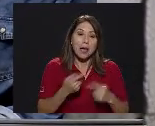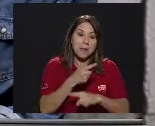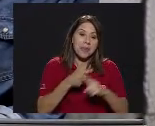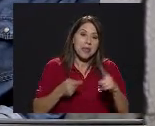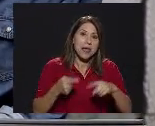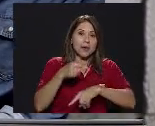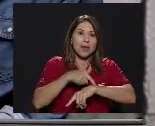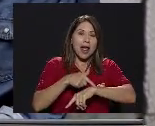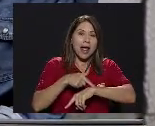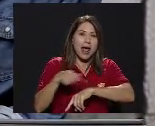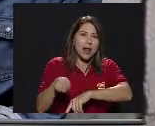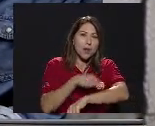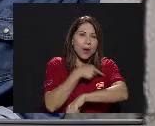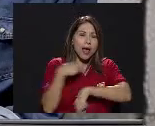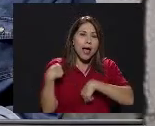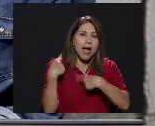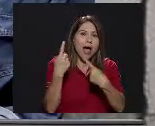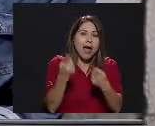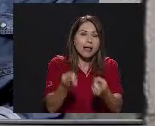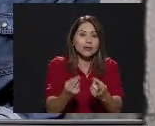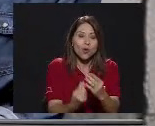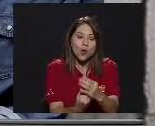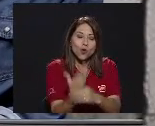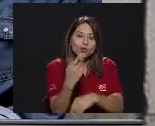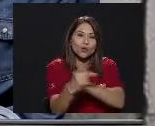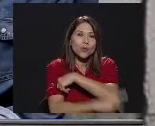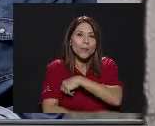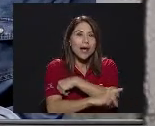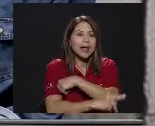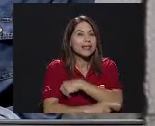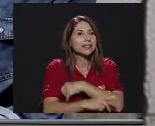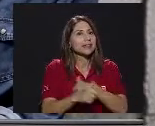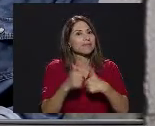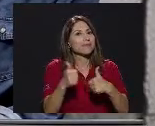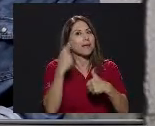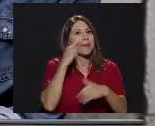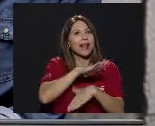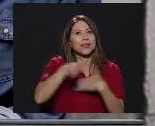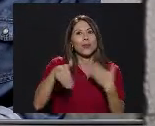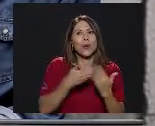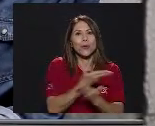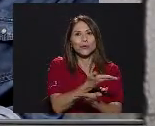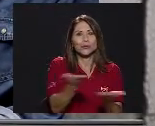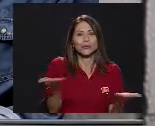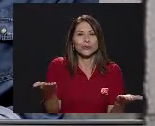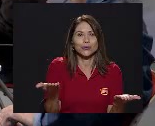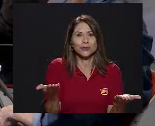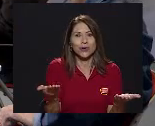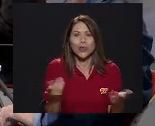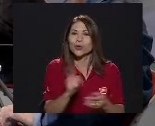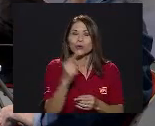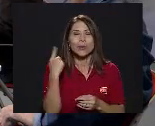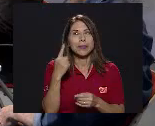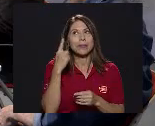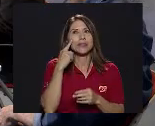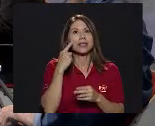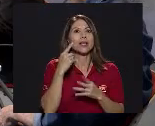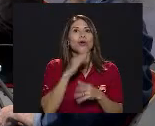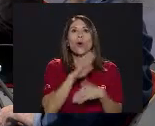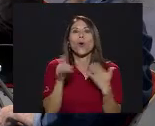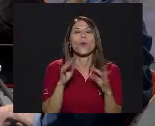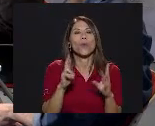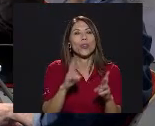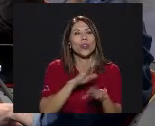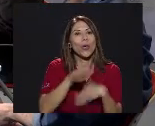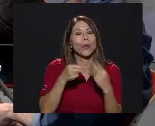plazo Construir un país Que sea mejor Para todos Tan cortoplacista Todo ¿Qué perspectivas Tenemos con un